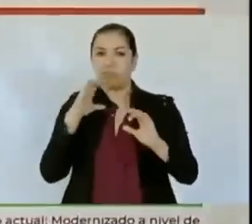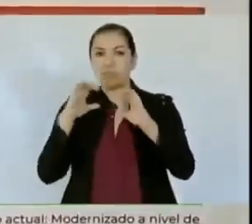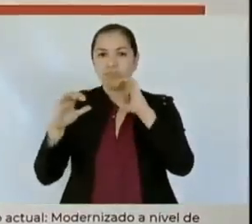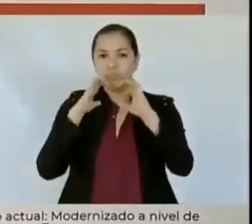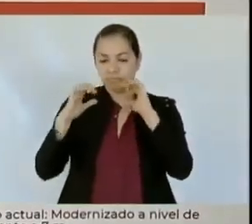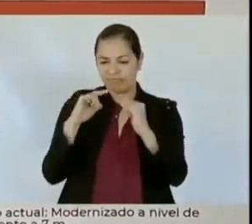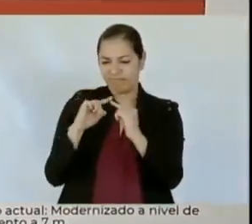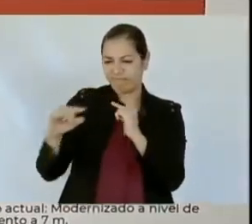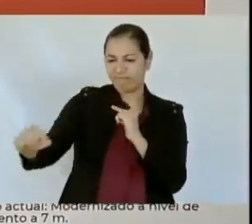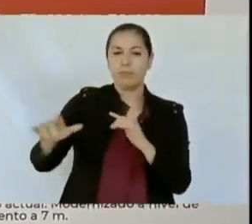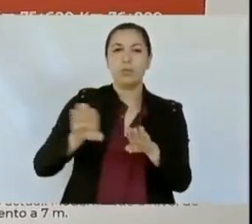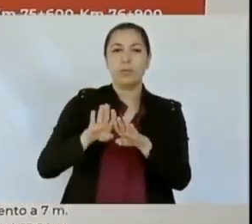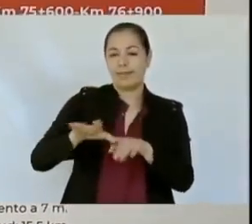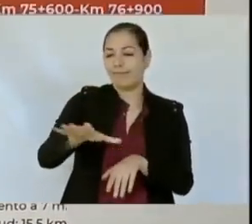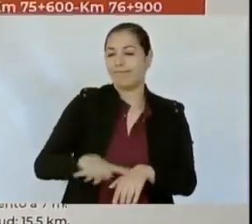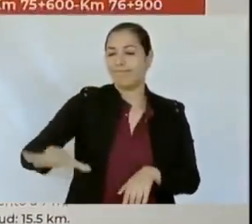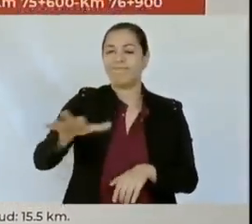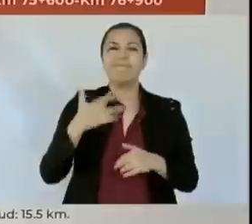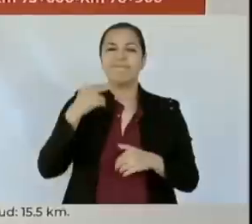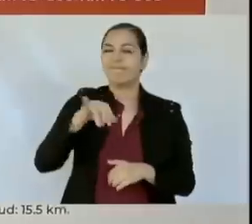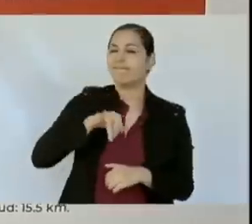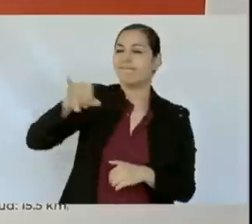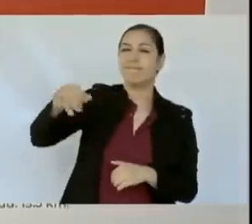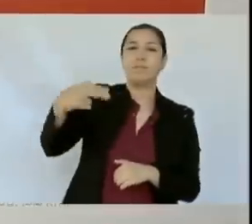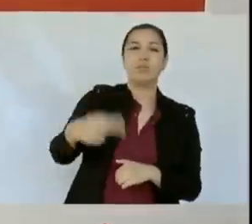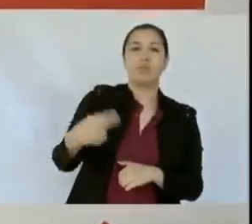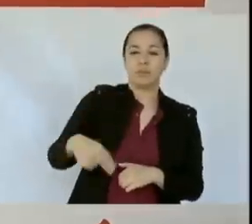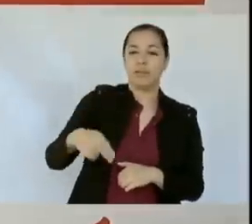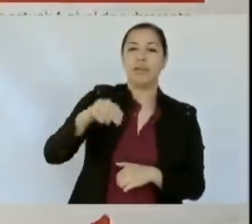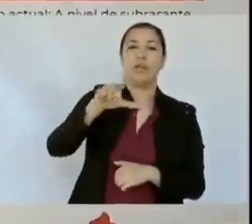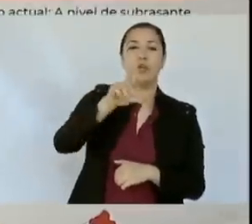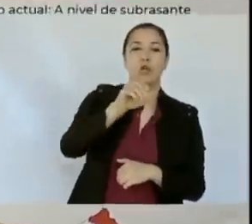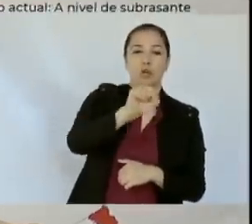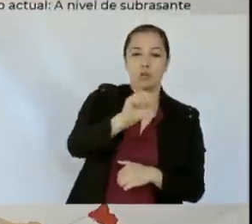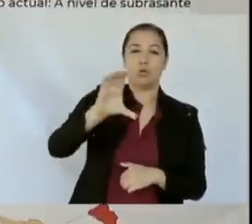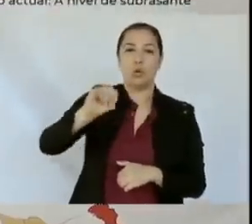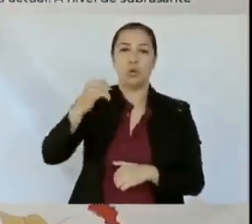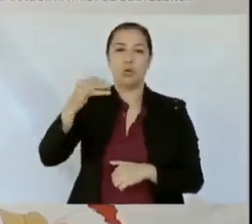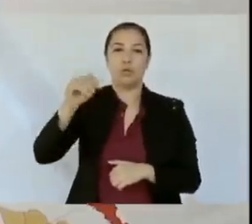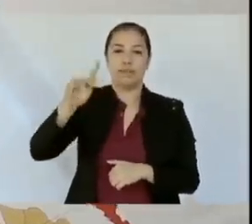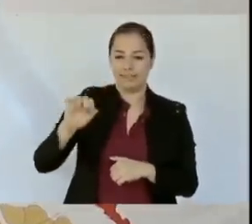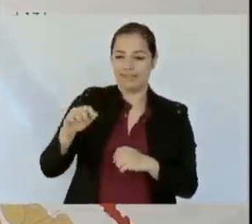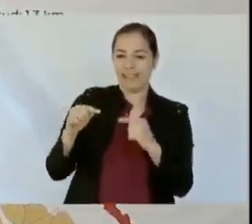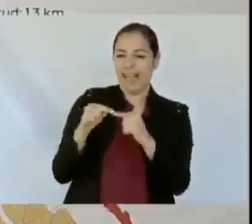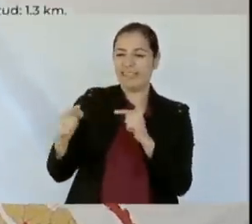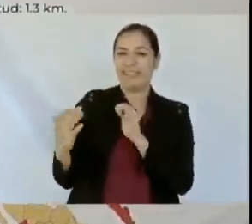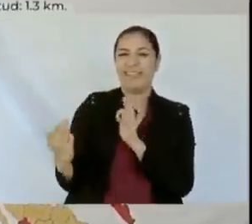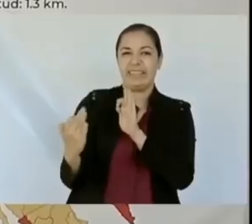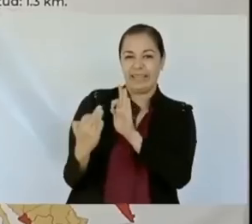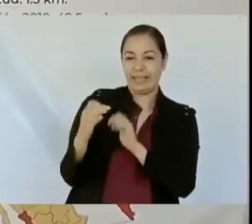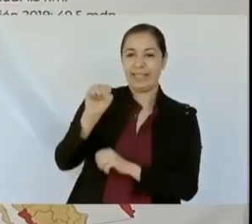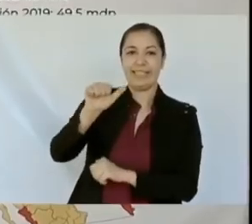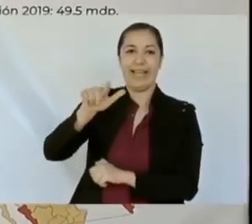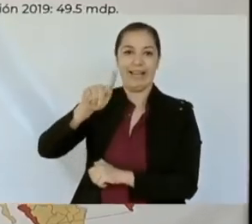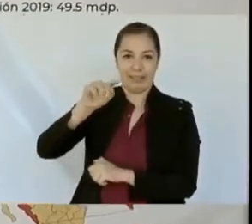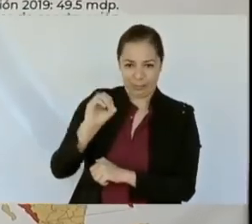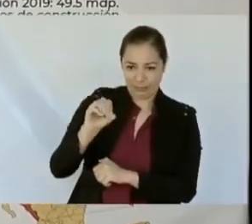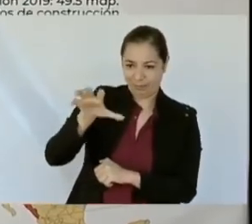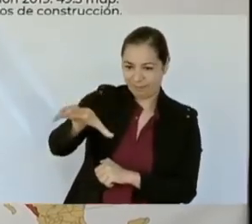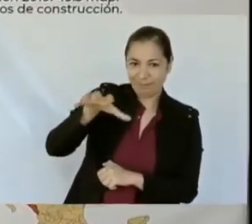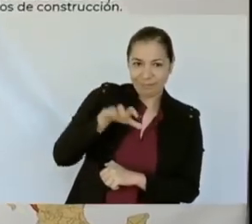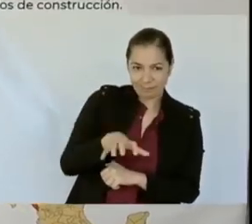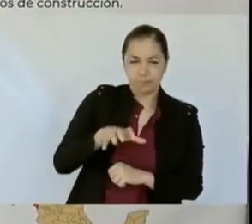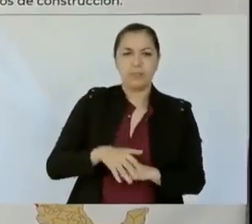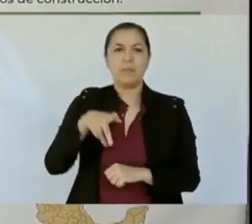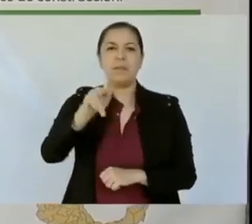era una hacienda que se llamaba Los Coyotes, cerca del Salto. Aquí hay otro camino rural. Pero aquí,